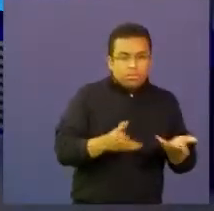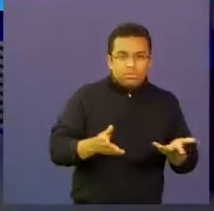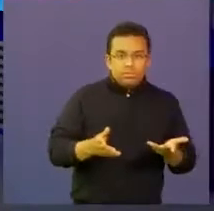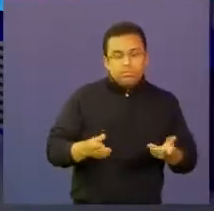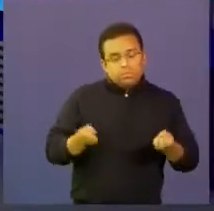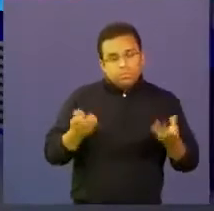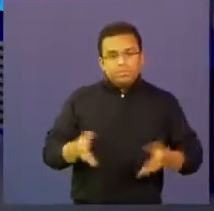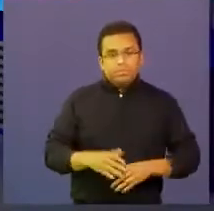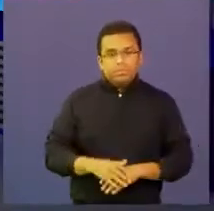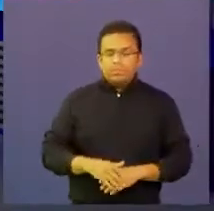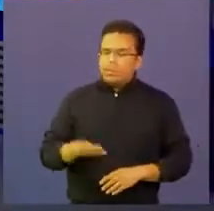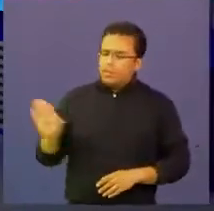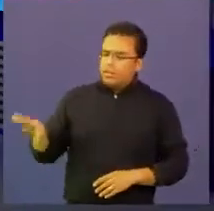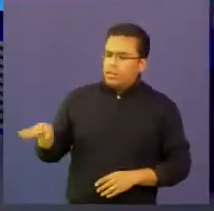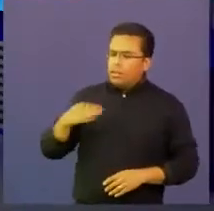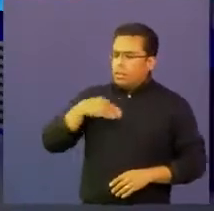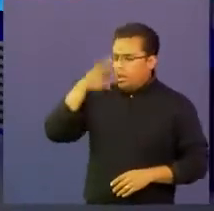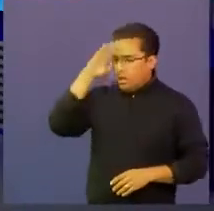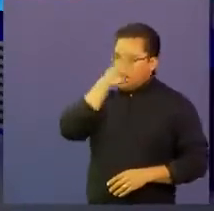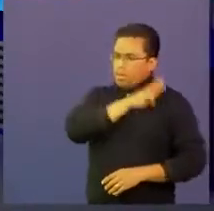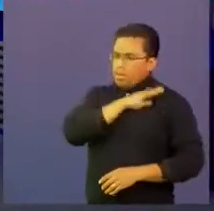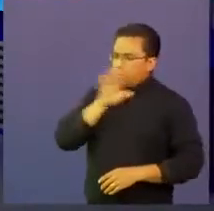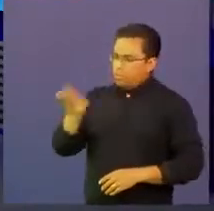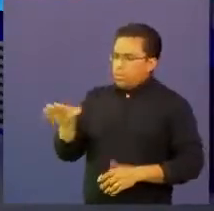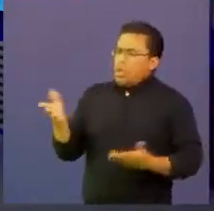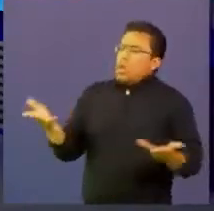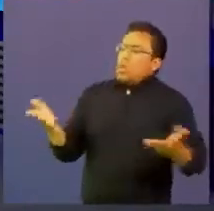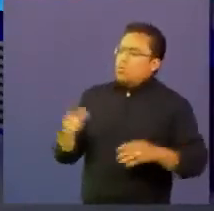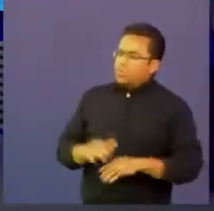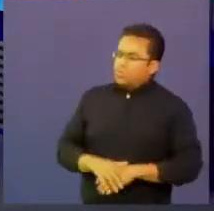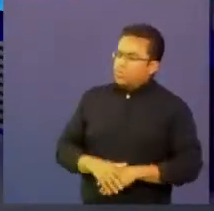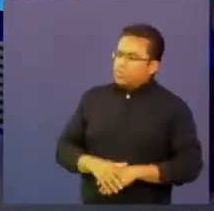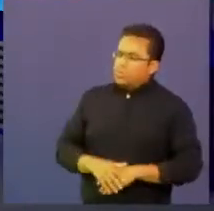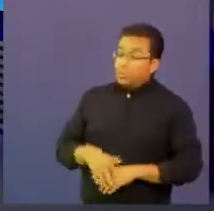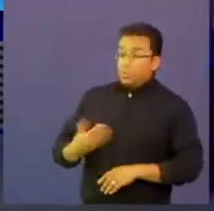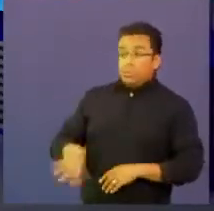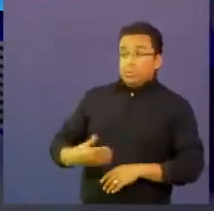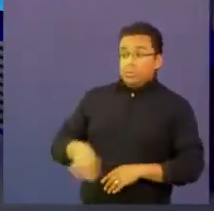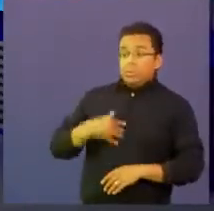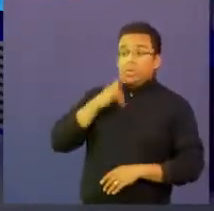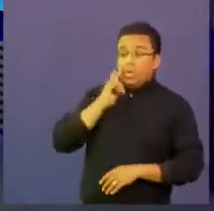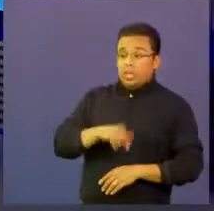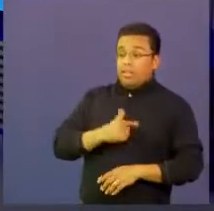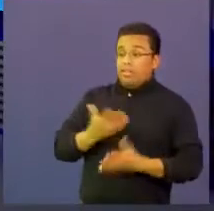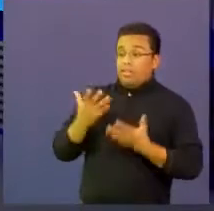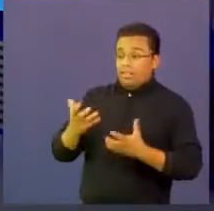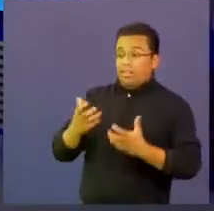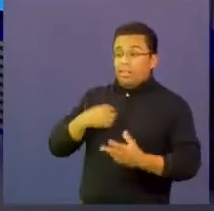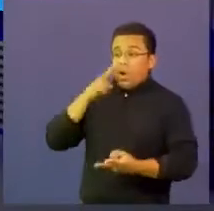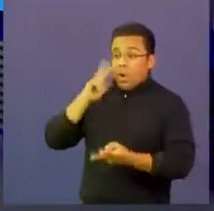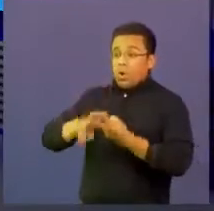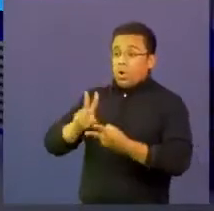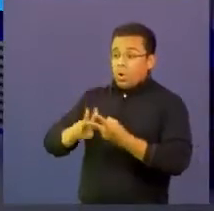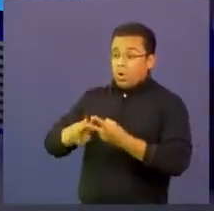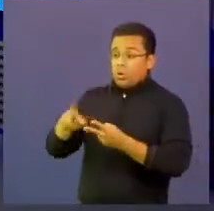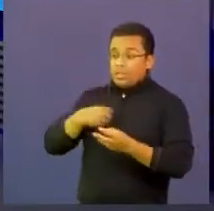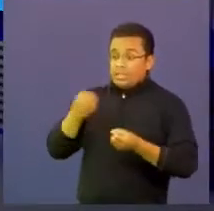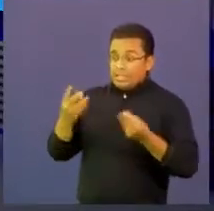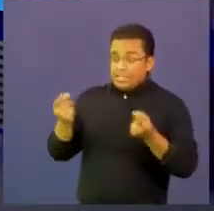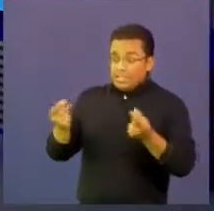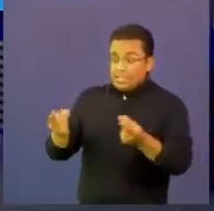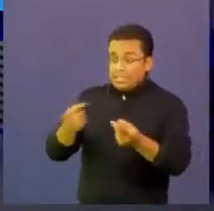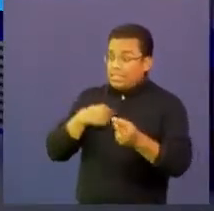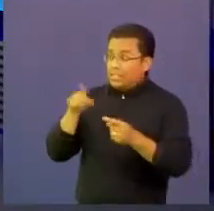Peña ¿y cómo haríamos con estudiantes de noveno que yo me imagino que se mueren por empezar a jugar en la aplicación